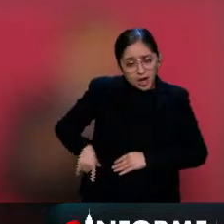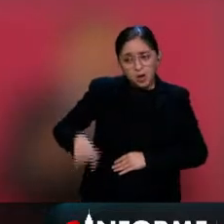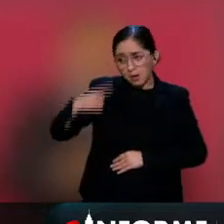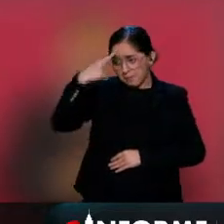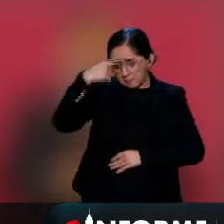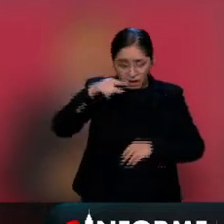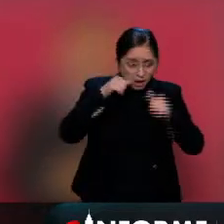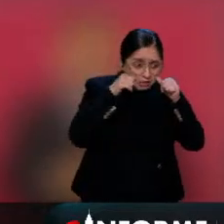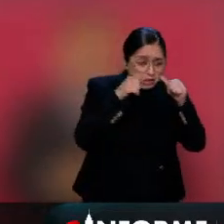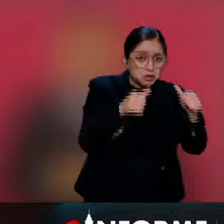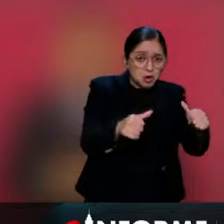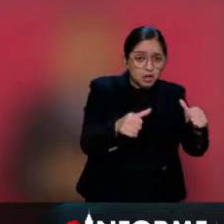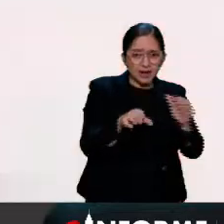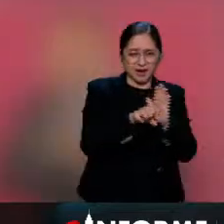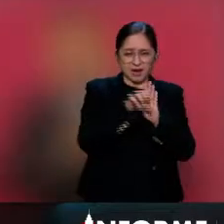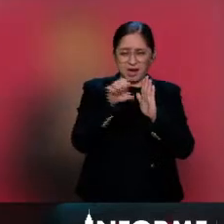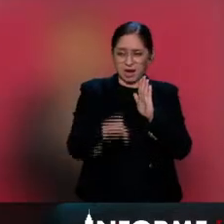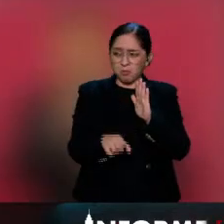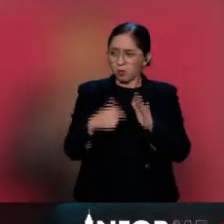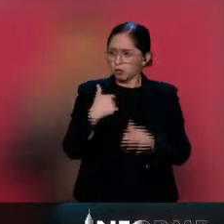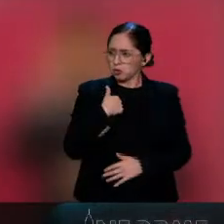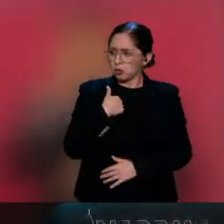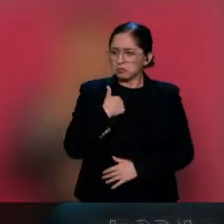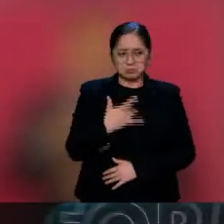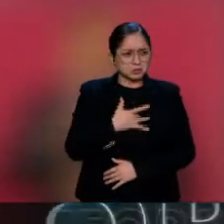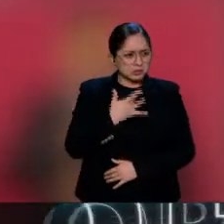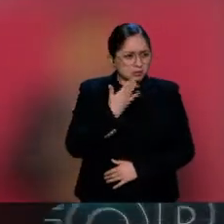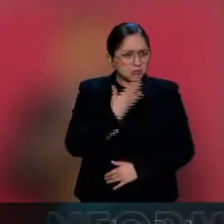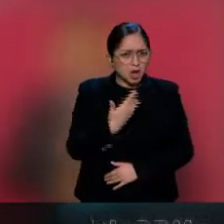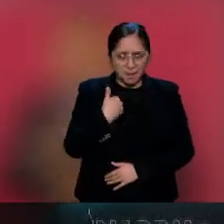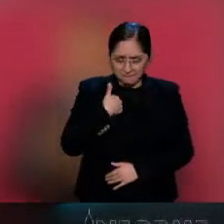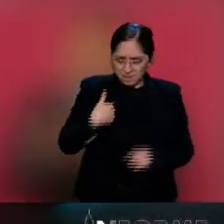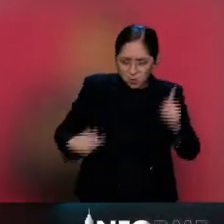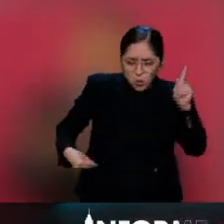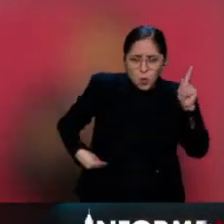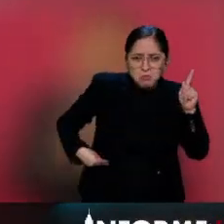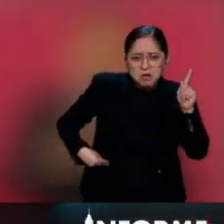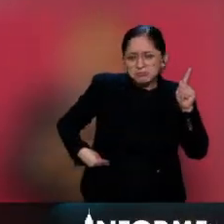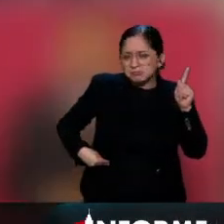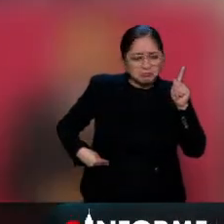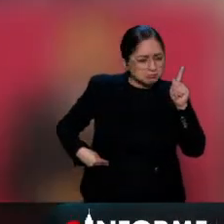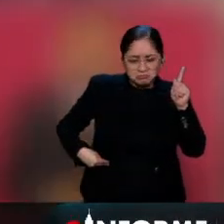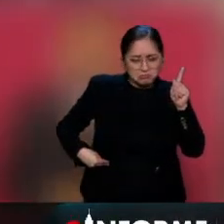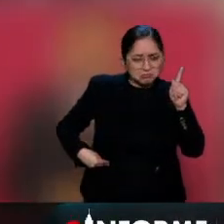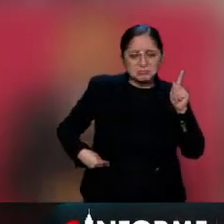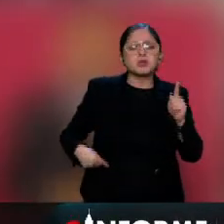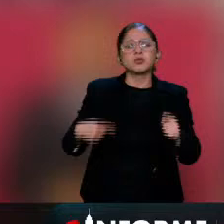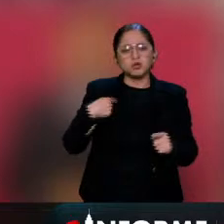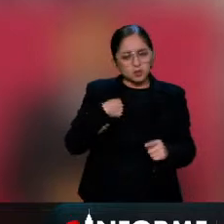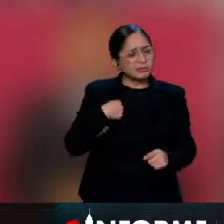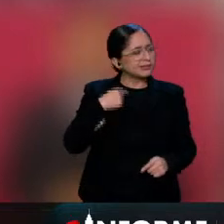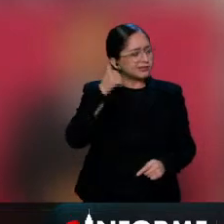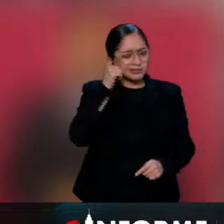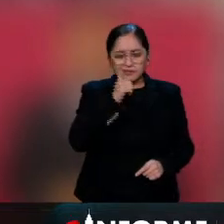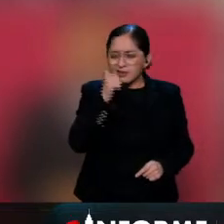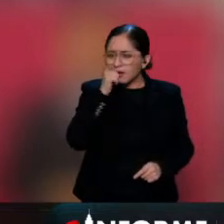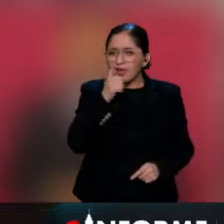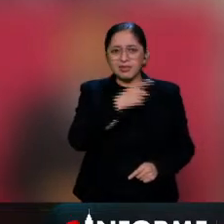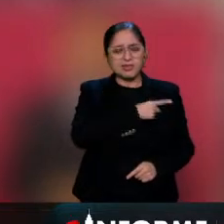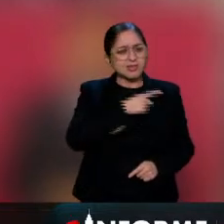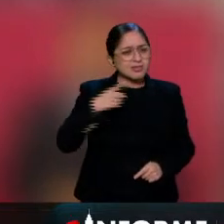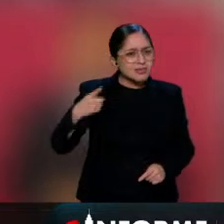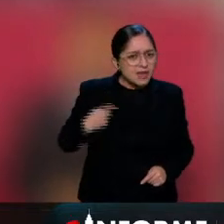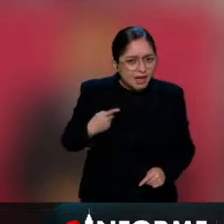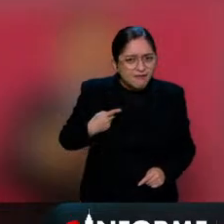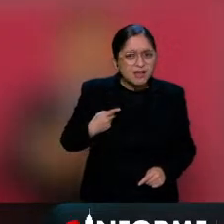cuando no se tiene problema de conciencia, se puede y además se debe pensar siempre en pagar